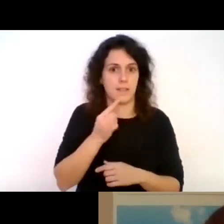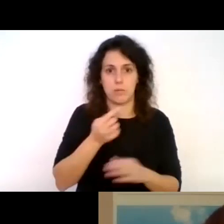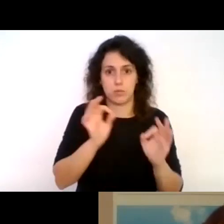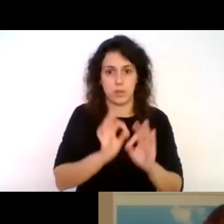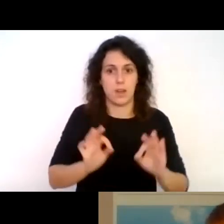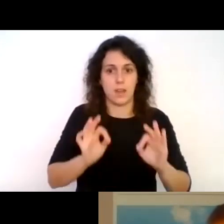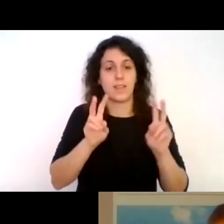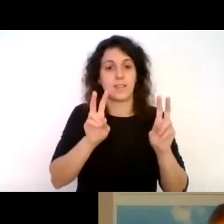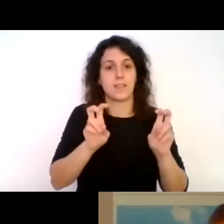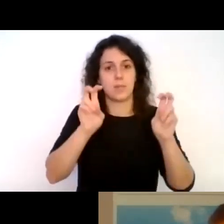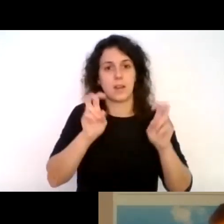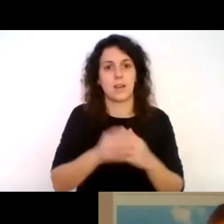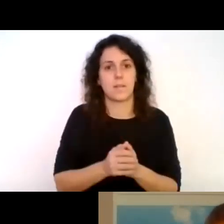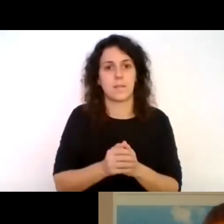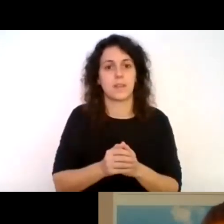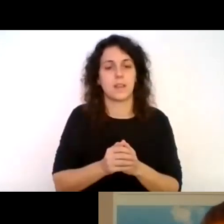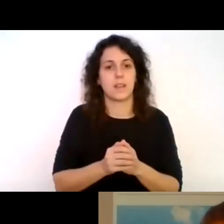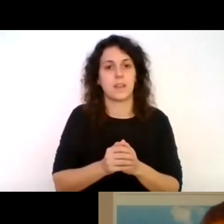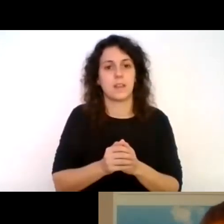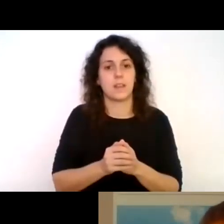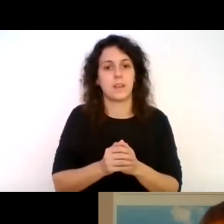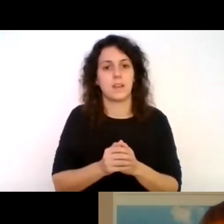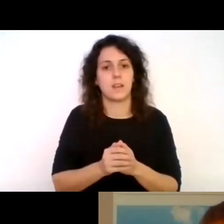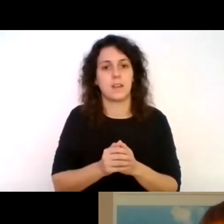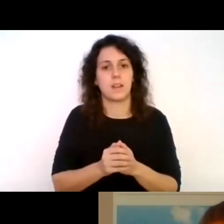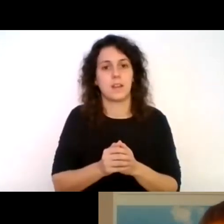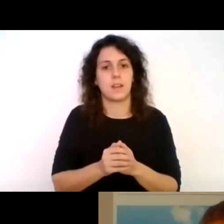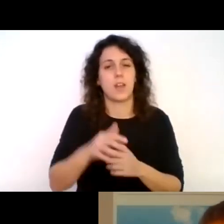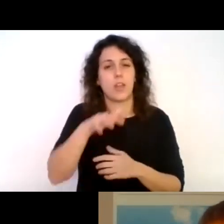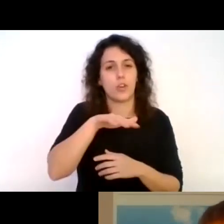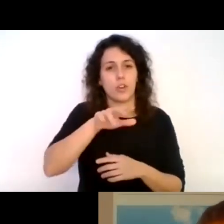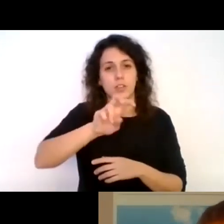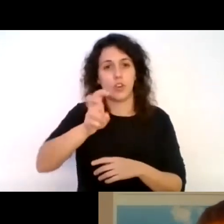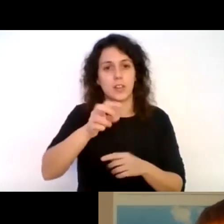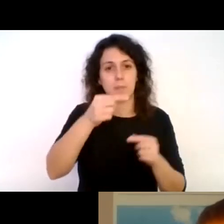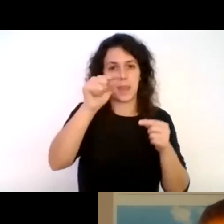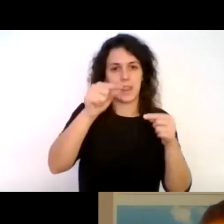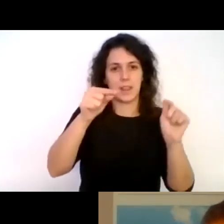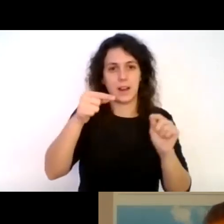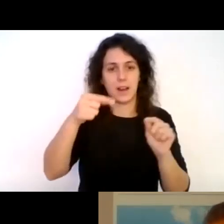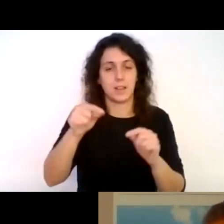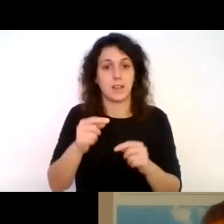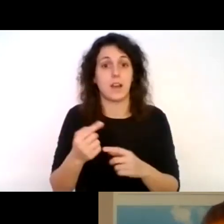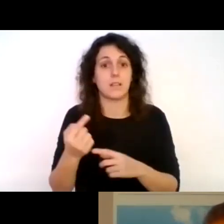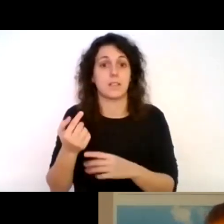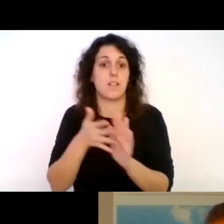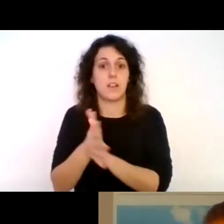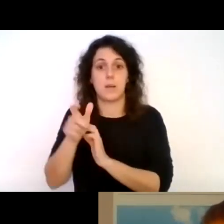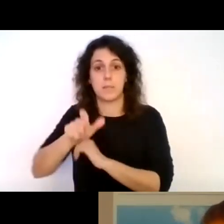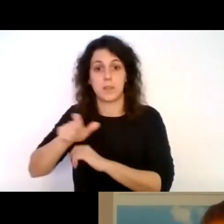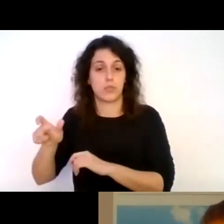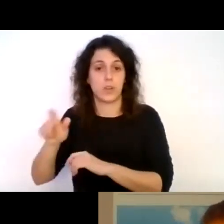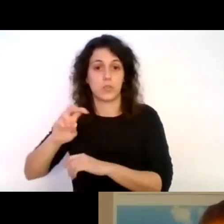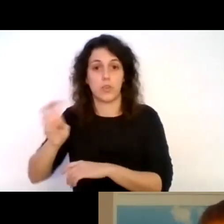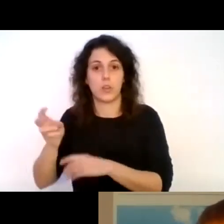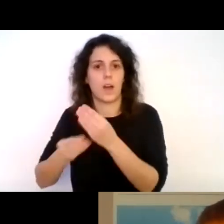es dejar capacidades instaladas en diferentes lugares. Que otros profesionales puedan hacer lo que hace Jacint